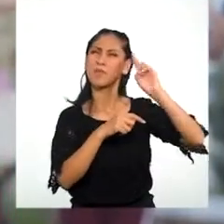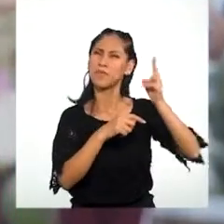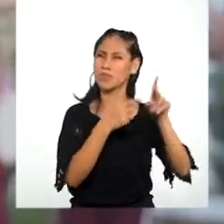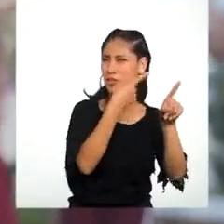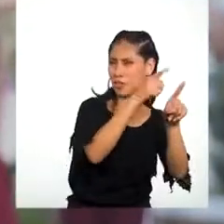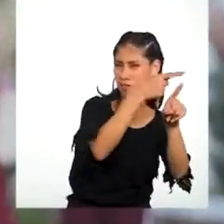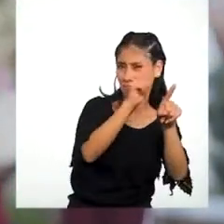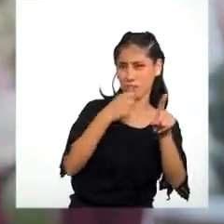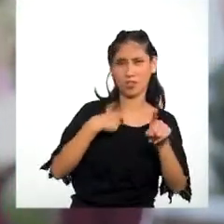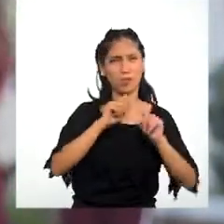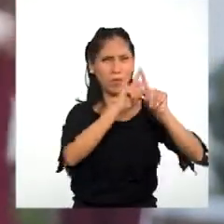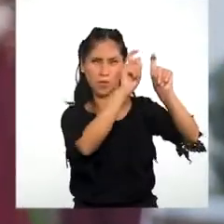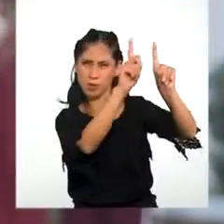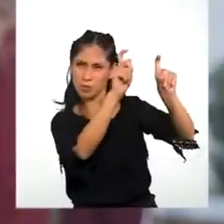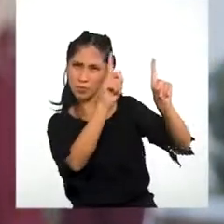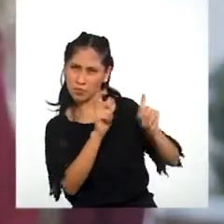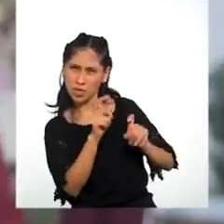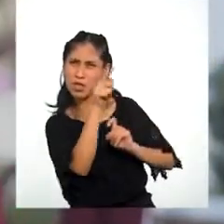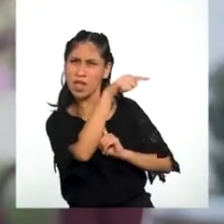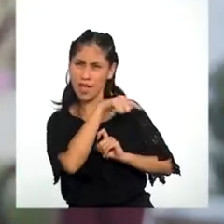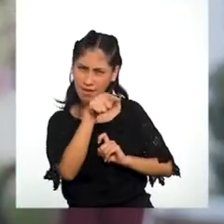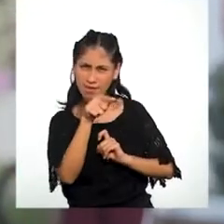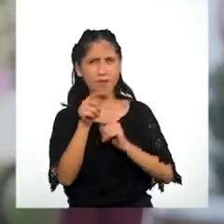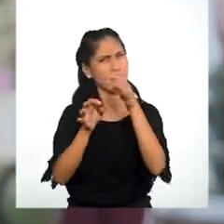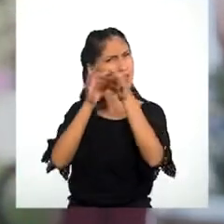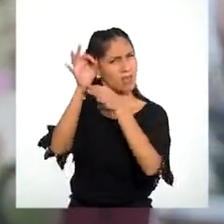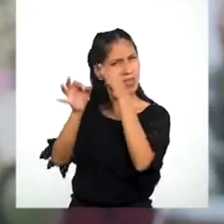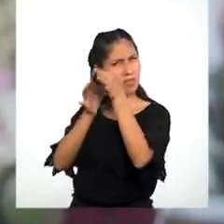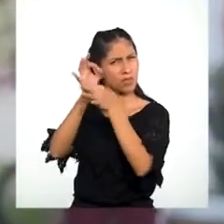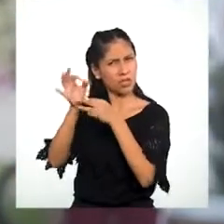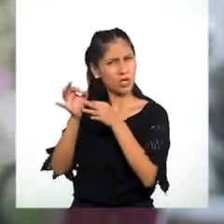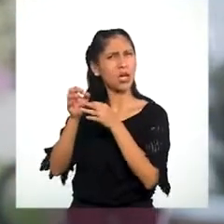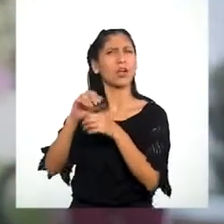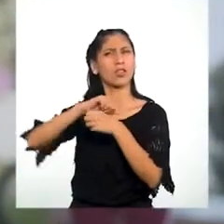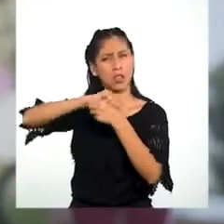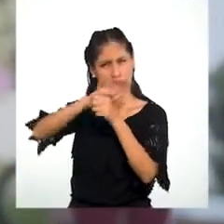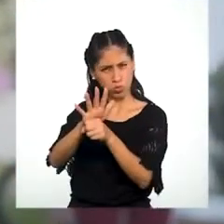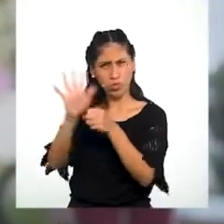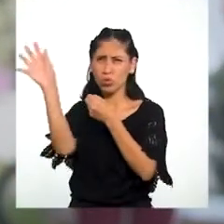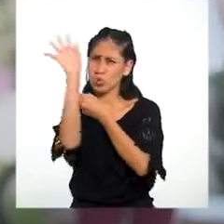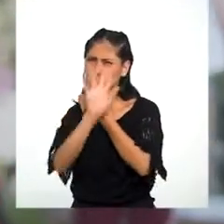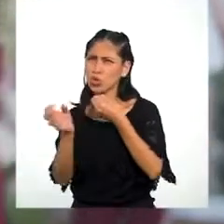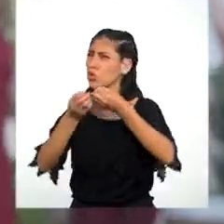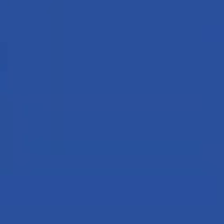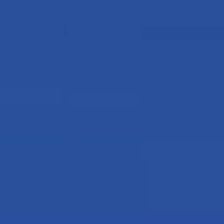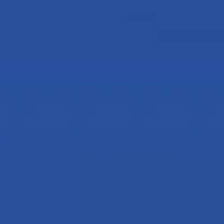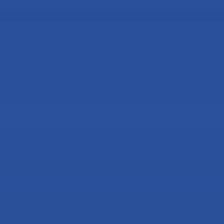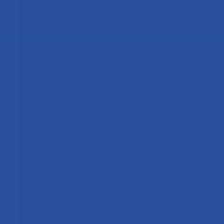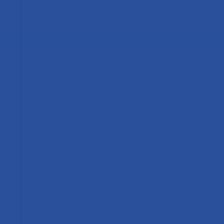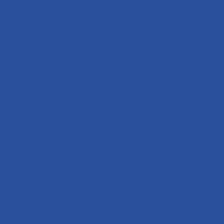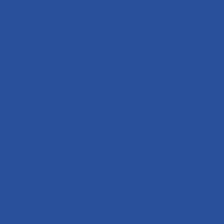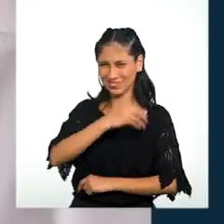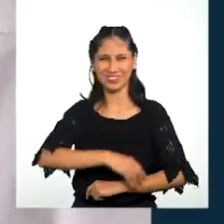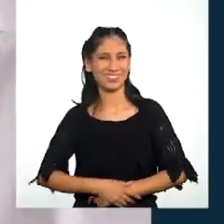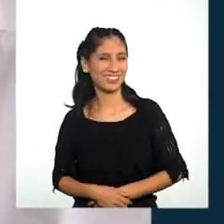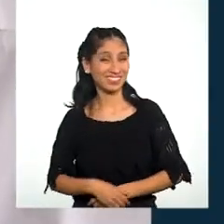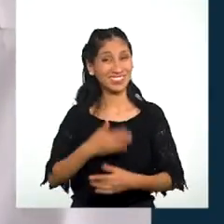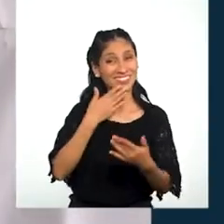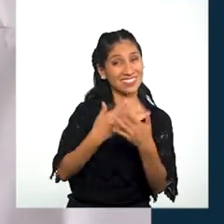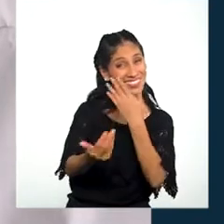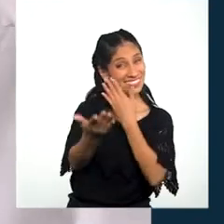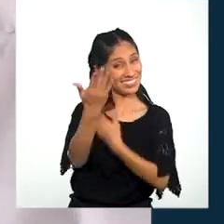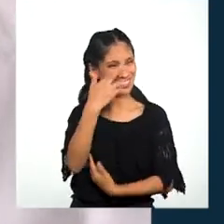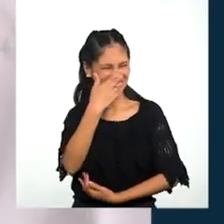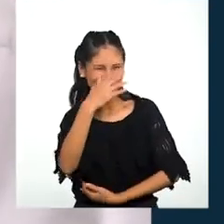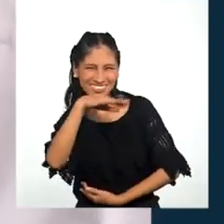Para saber Cómo debemos Protegernos Del coronavirus ¡Chirrin! Buenos días